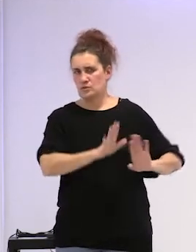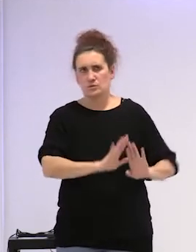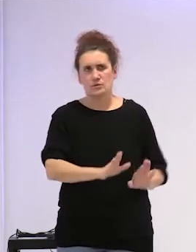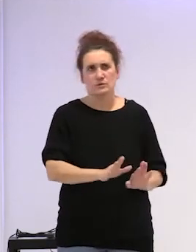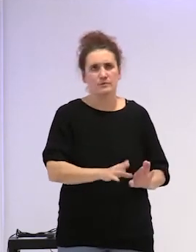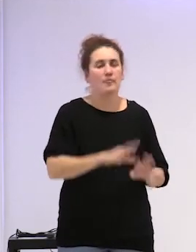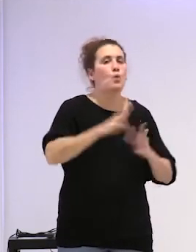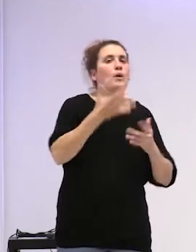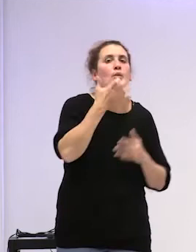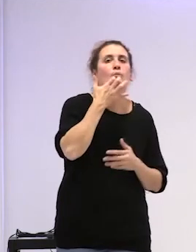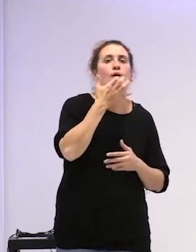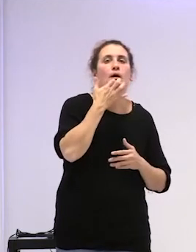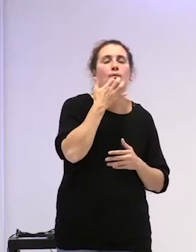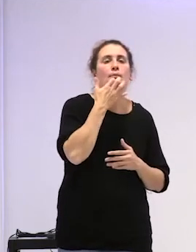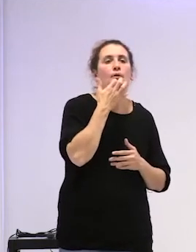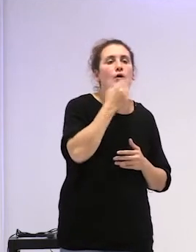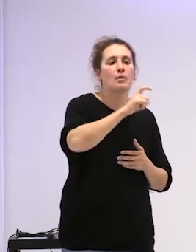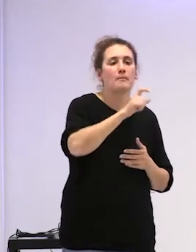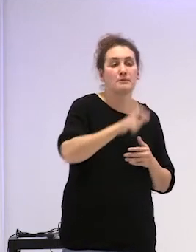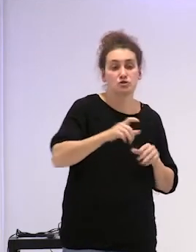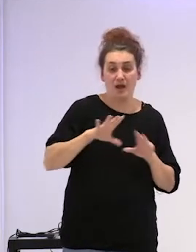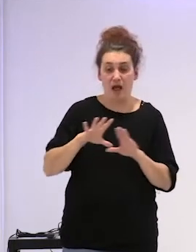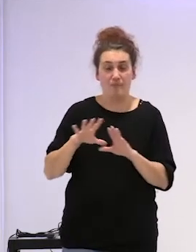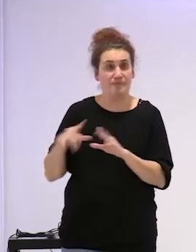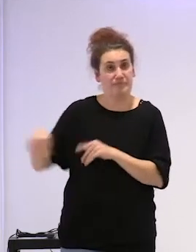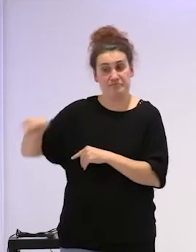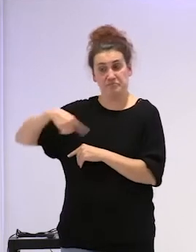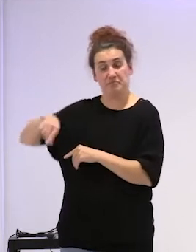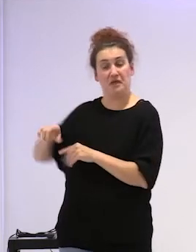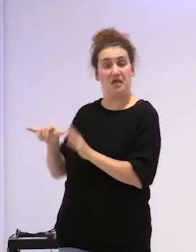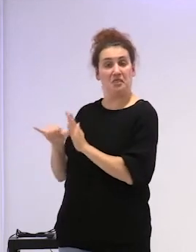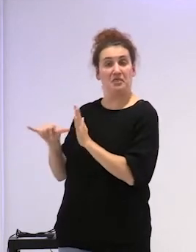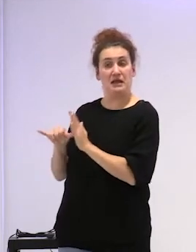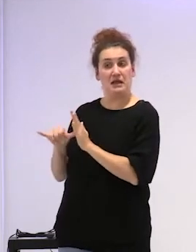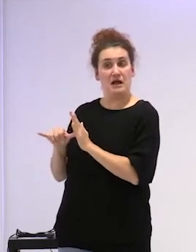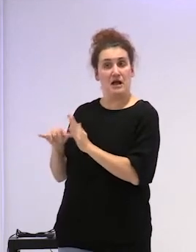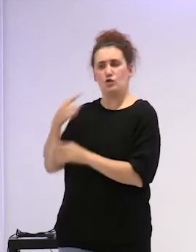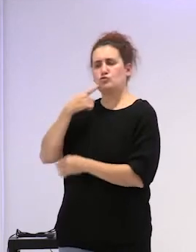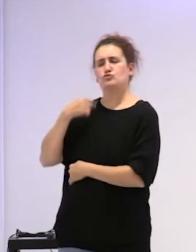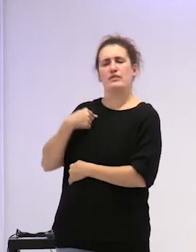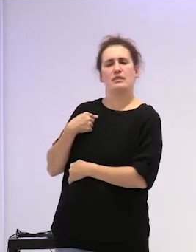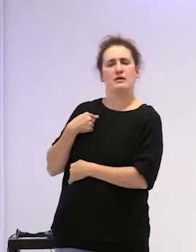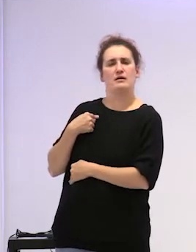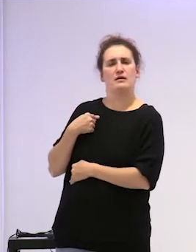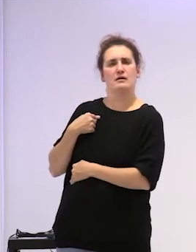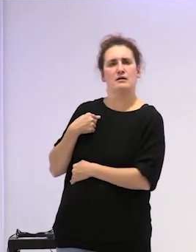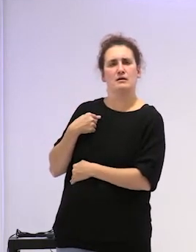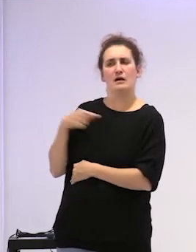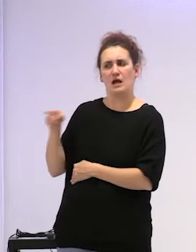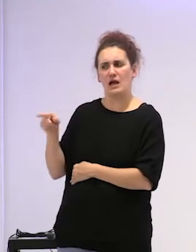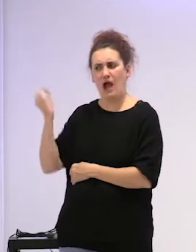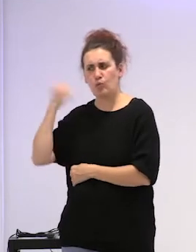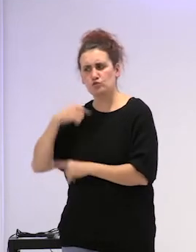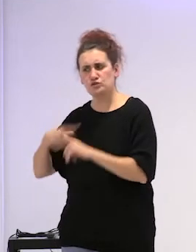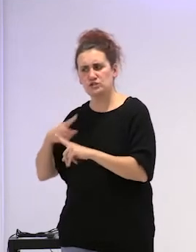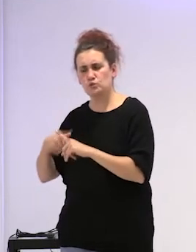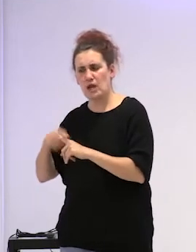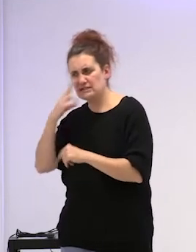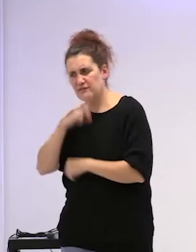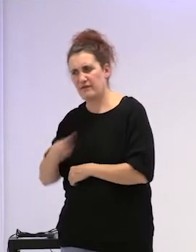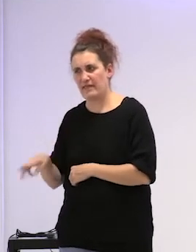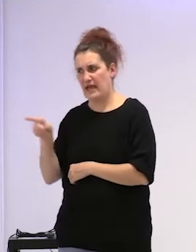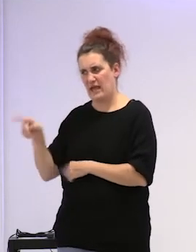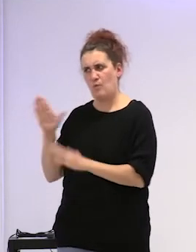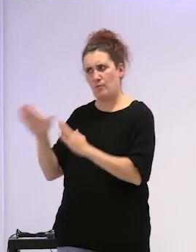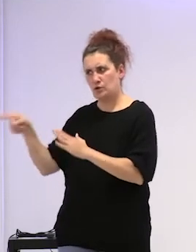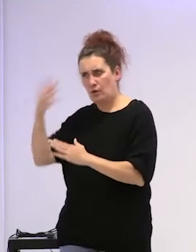cuando por ejemplo alguien en nuestro círculo cercano nos dice que ha padecido abusos sexuales en su infancia y está en un momento en el